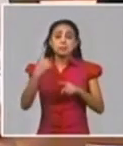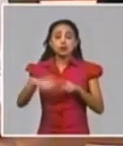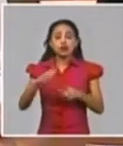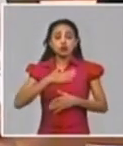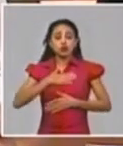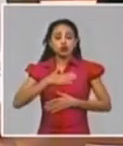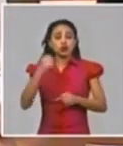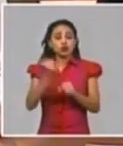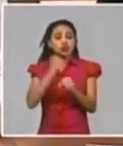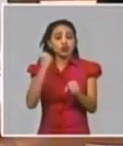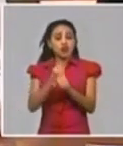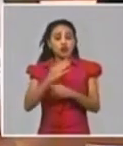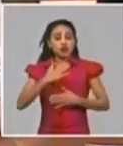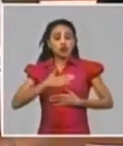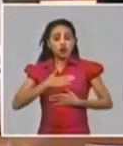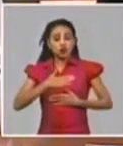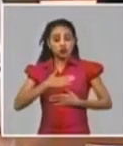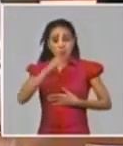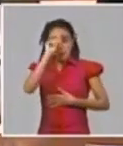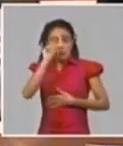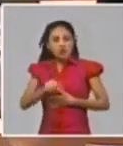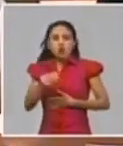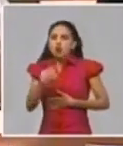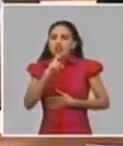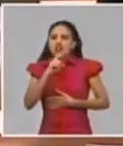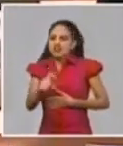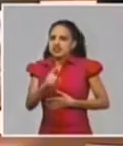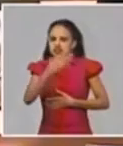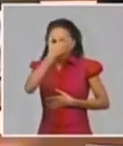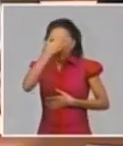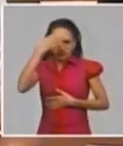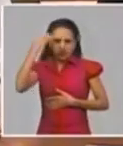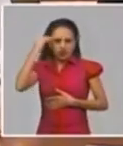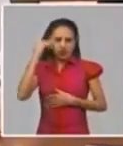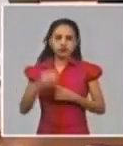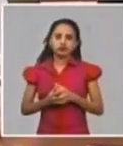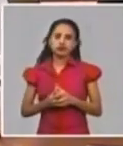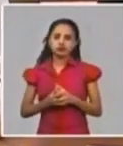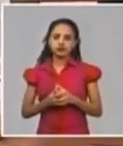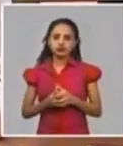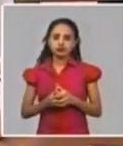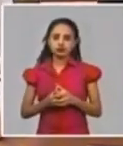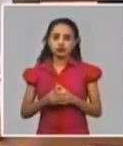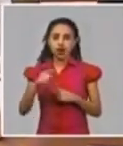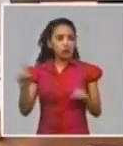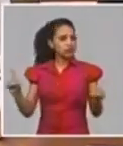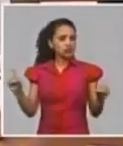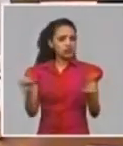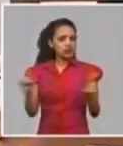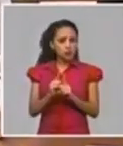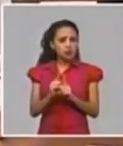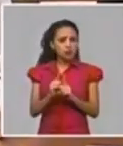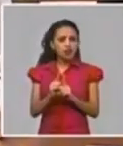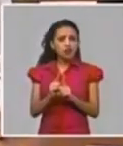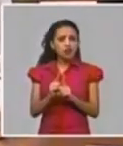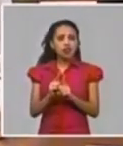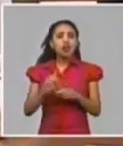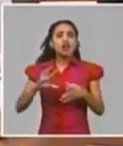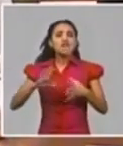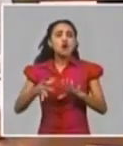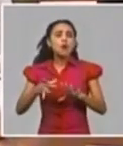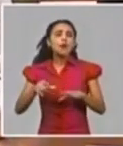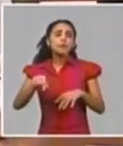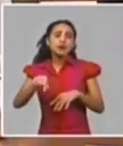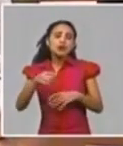altruista de nuestros profesionales es muy difícil de borrar. De la ciencia italiana yo creo que también es un resumen. La dinámica de la COVID